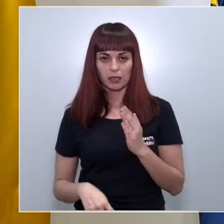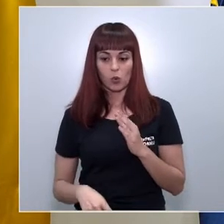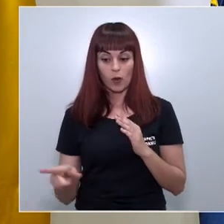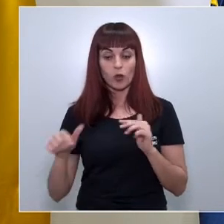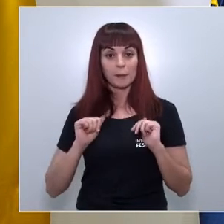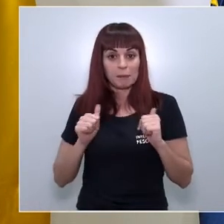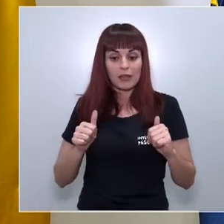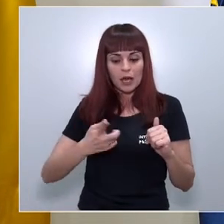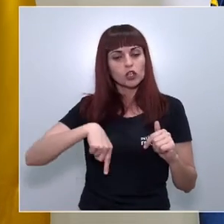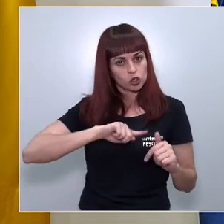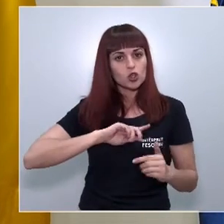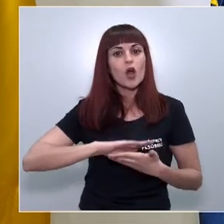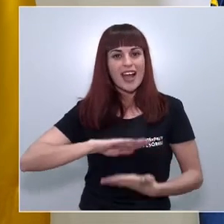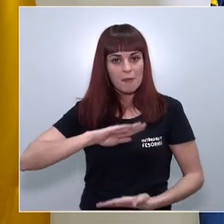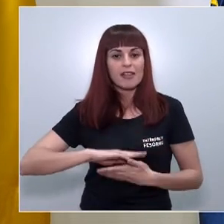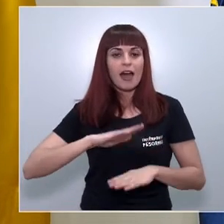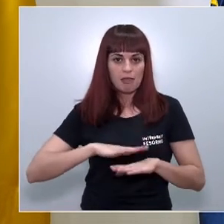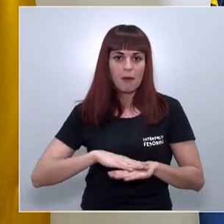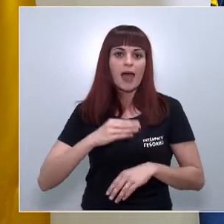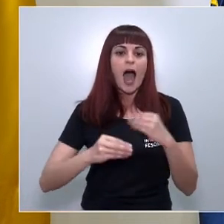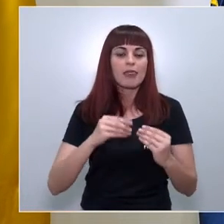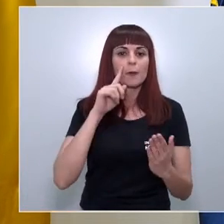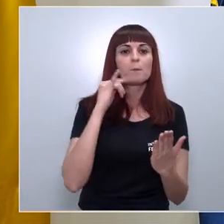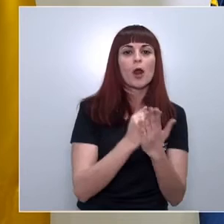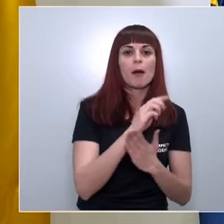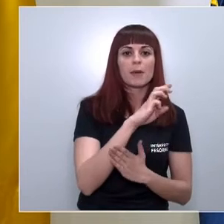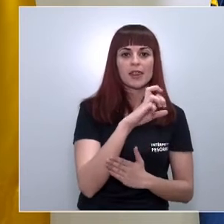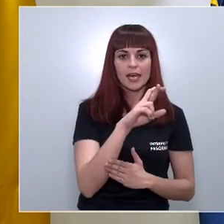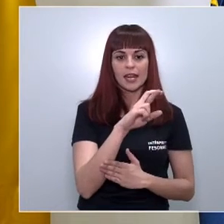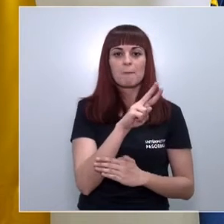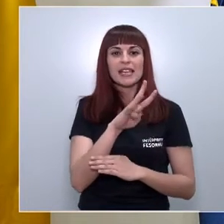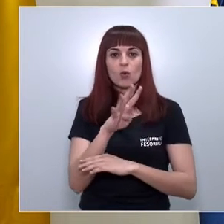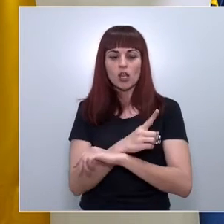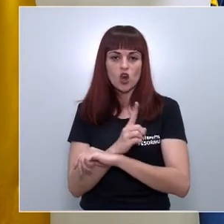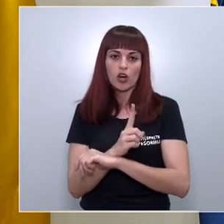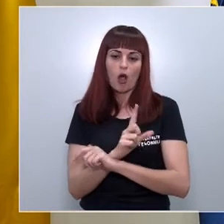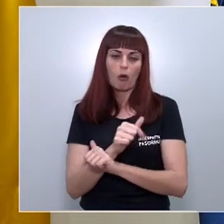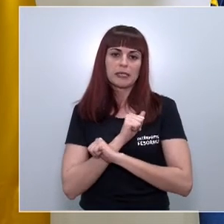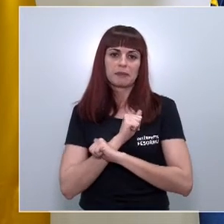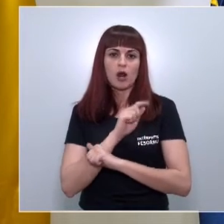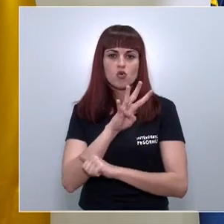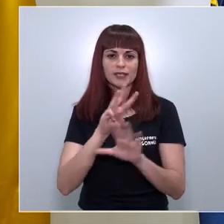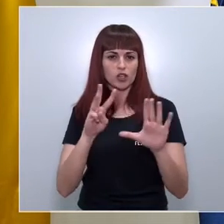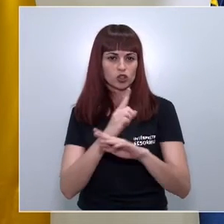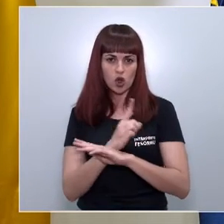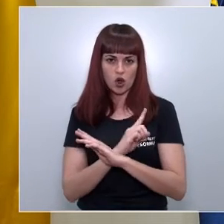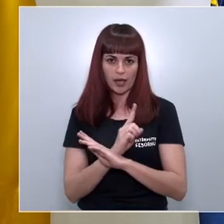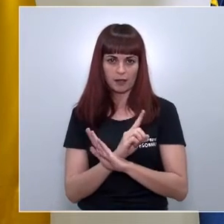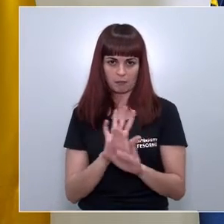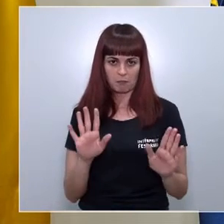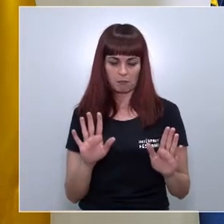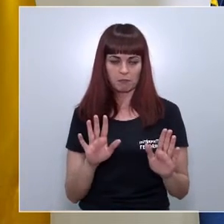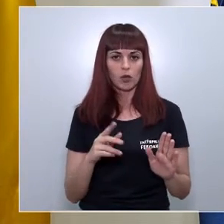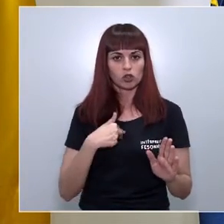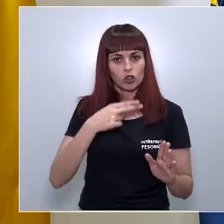se pone eso en marcha si tenemos capacidad ya para hacer determinaciones de PCR 24 horas como mucho 48 horas en algunos casos pero 24 horas en